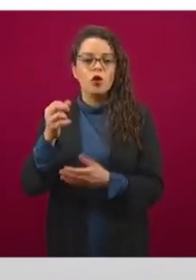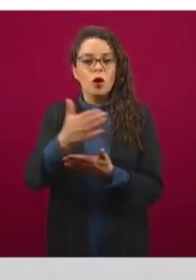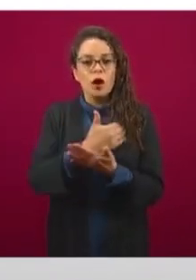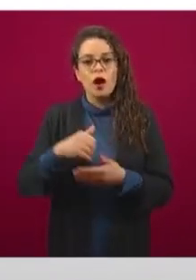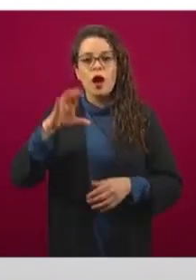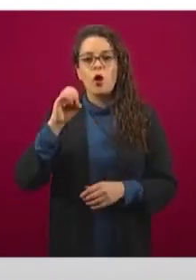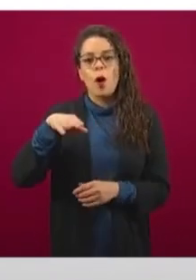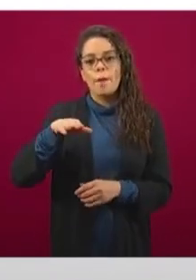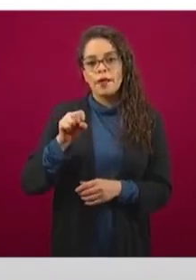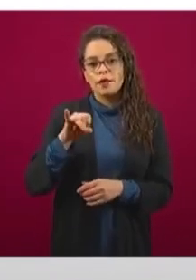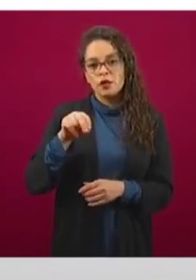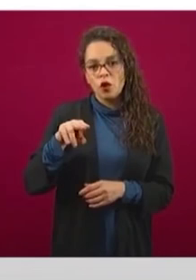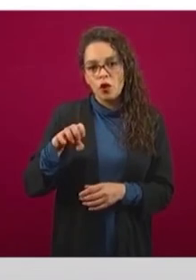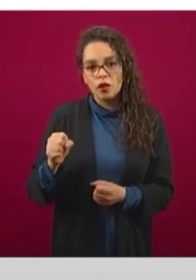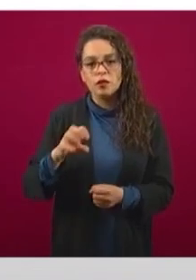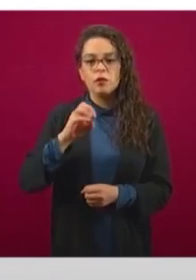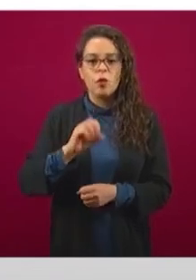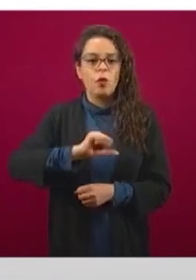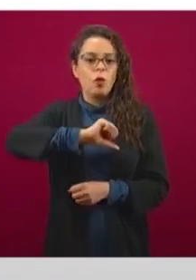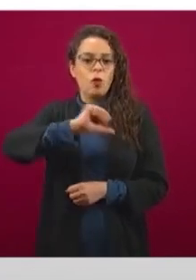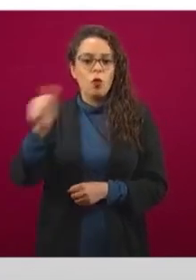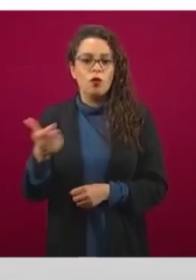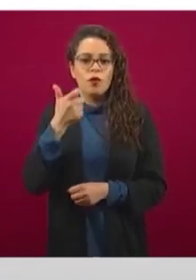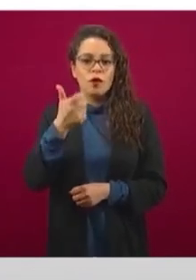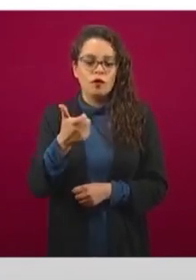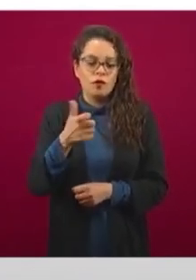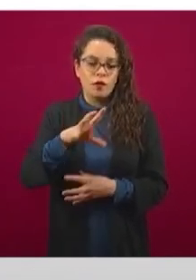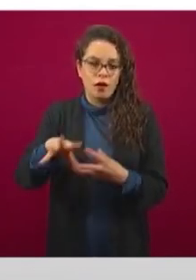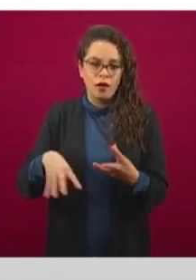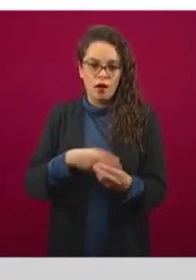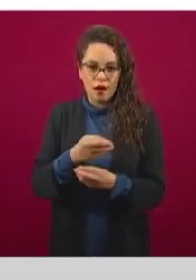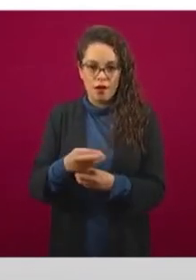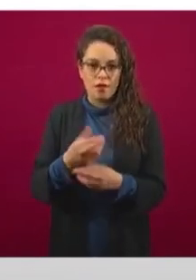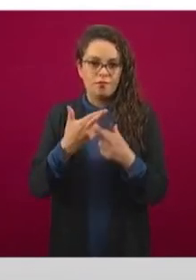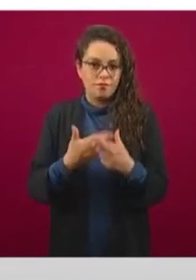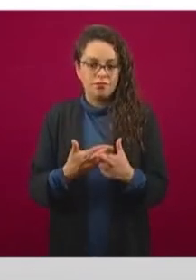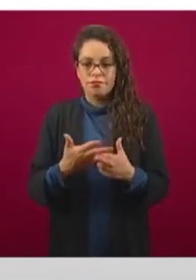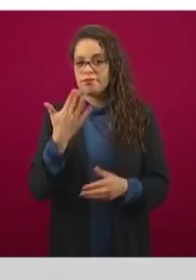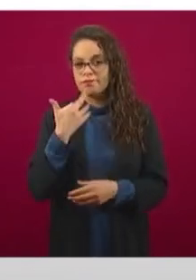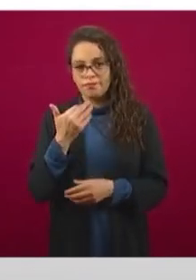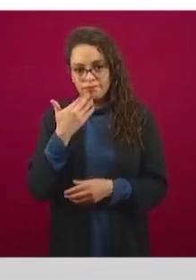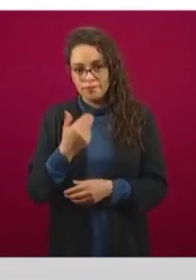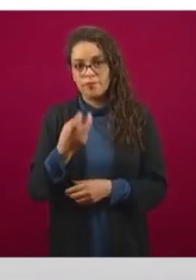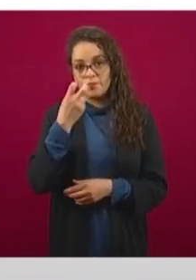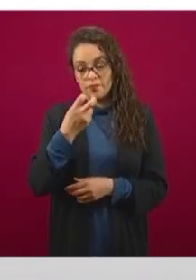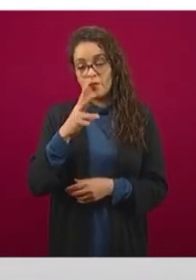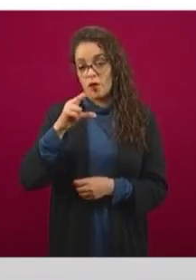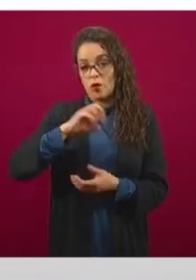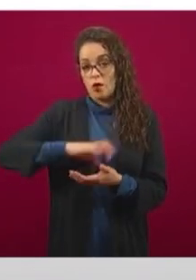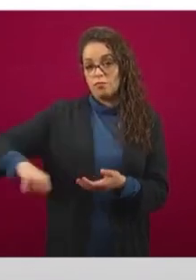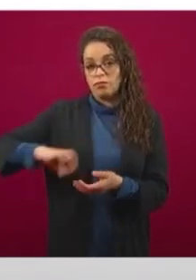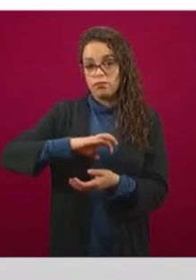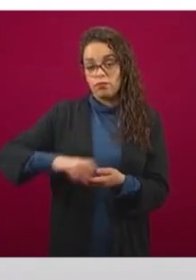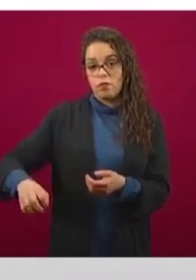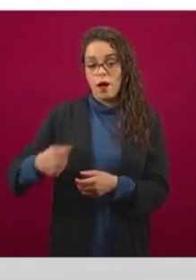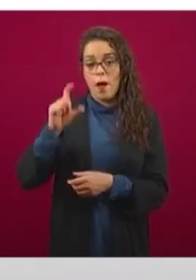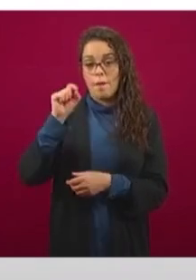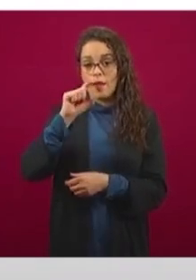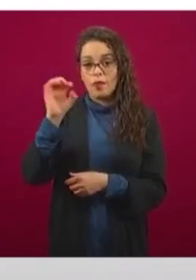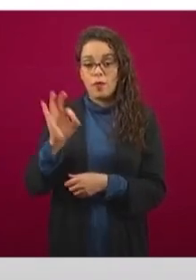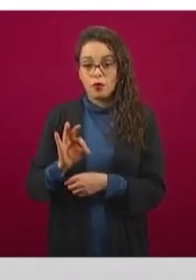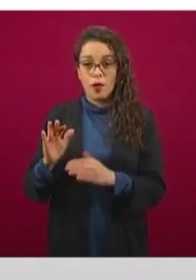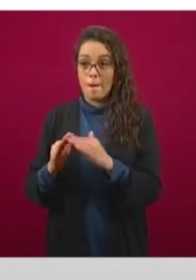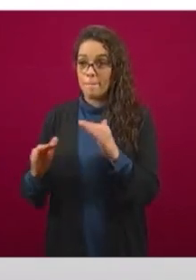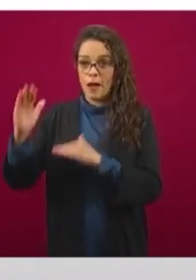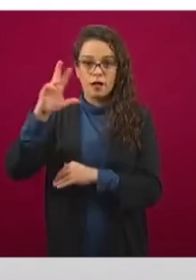ingresos extraordinarios, no deben de tener descuentos superiores al 20 por ciento. Y aquellos trabajadores que